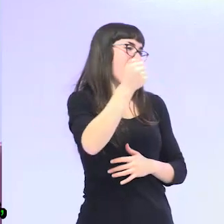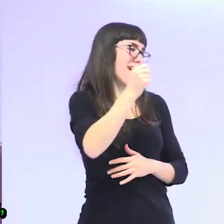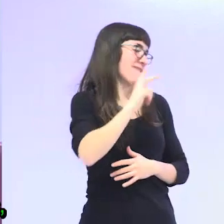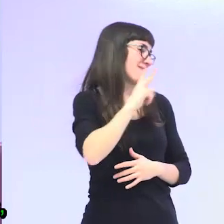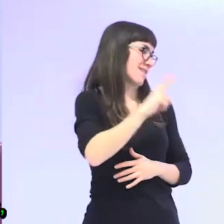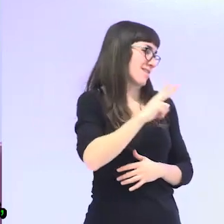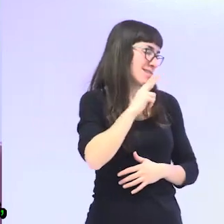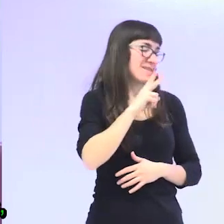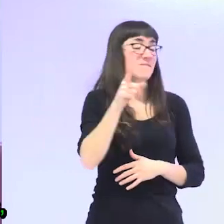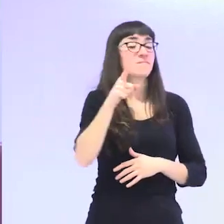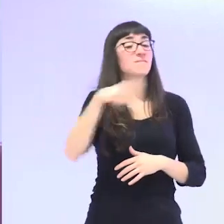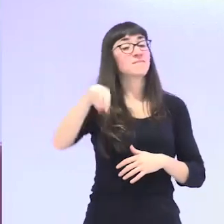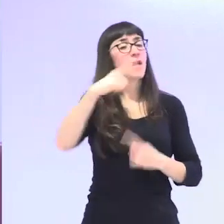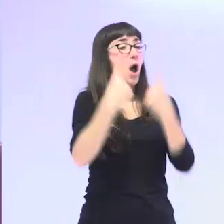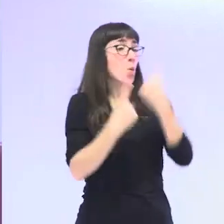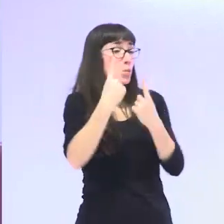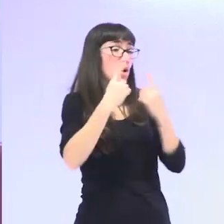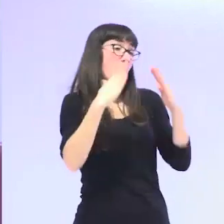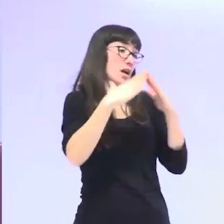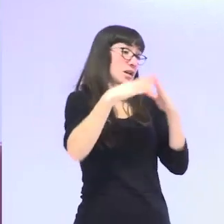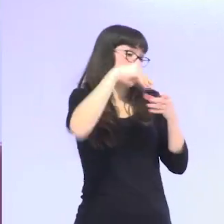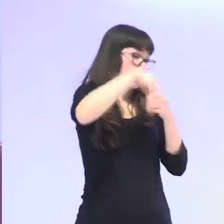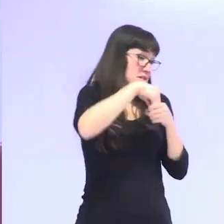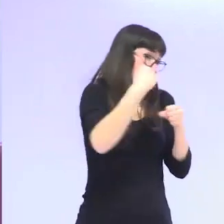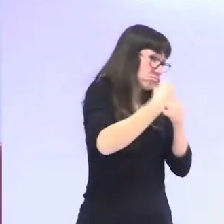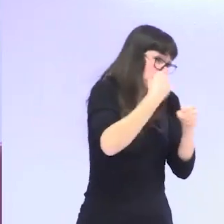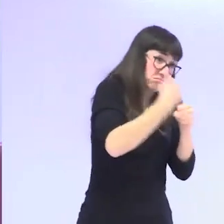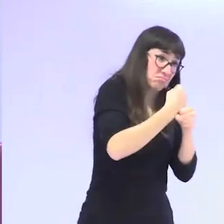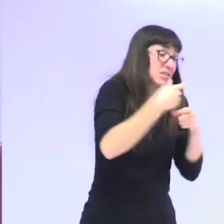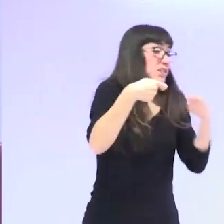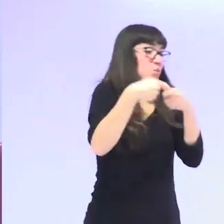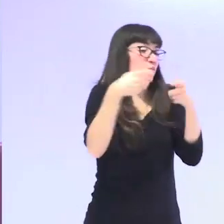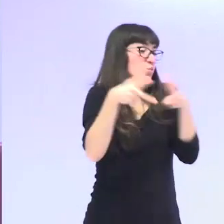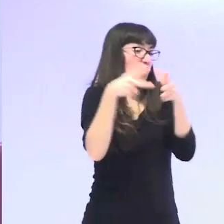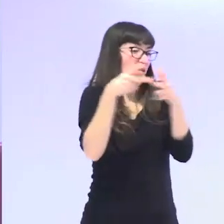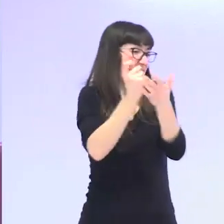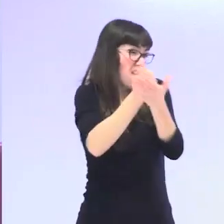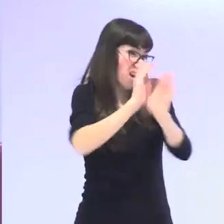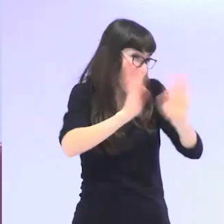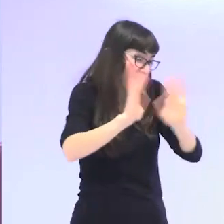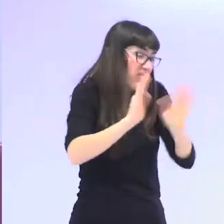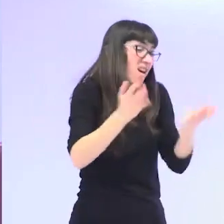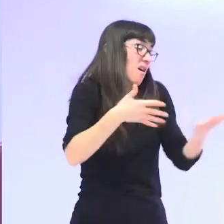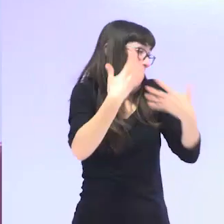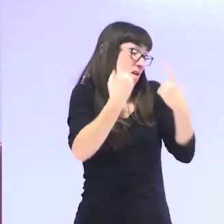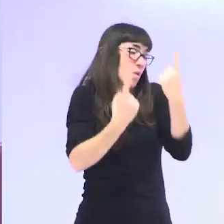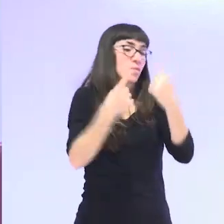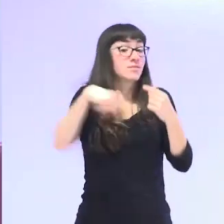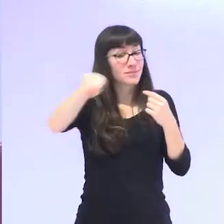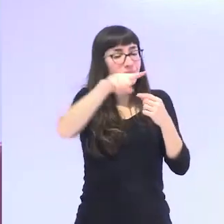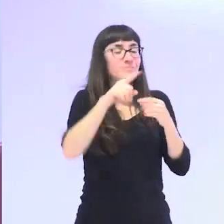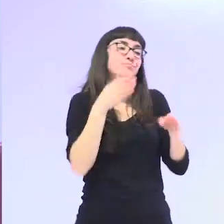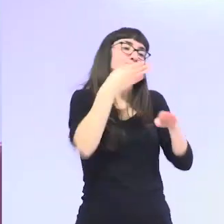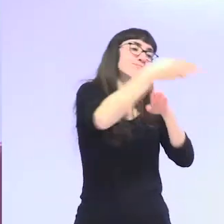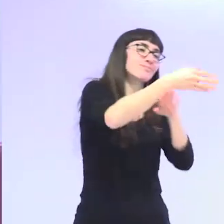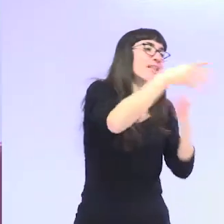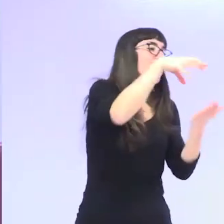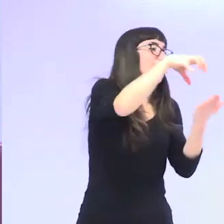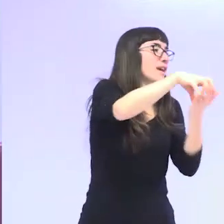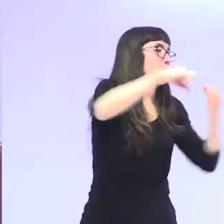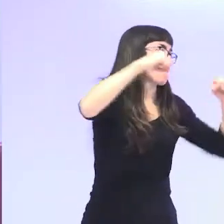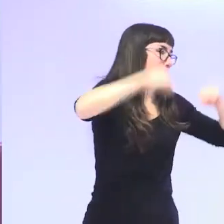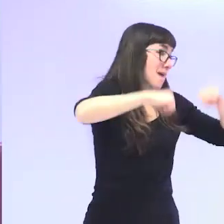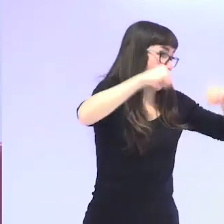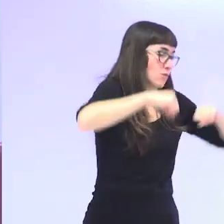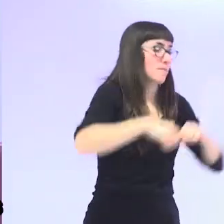trabajos bueno remunerados pero sin cobrar la seguridad social poco valorados y ellas iban a centros de mayores y el ayuntamiento de